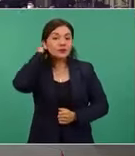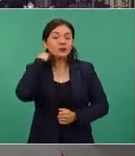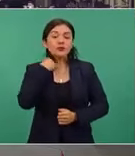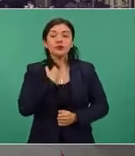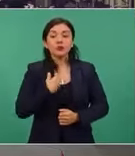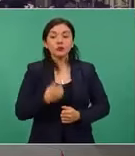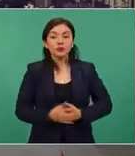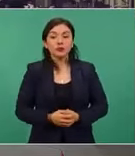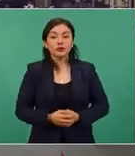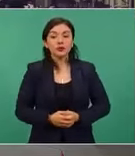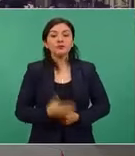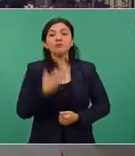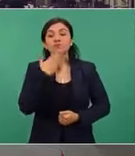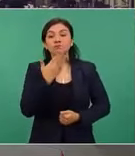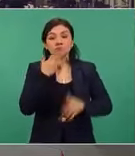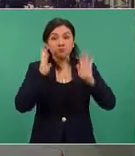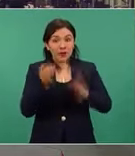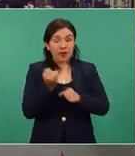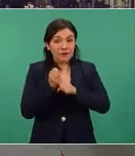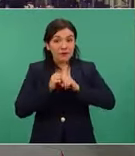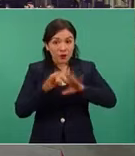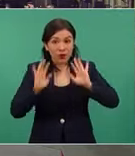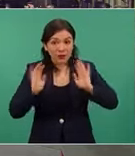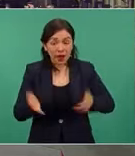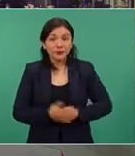Muy bien, pues ya informamos.